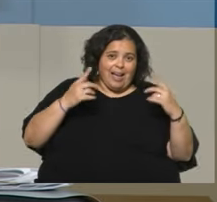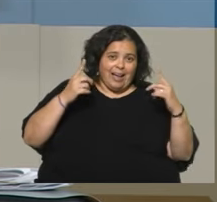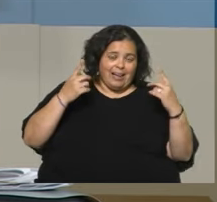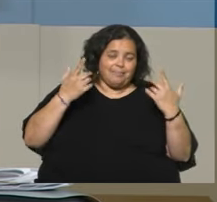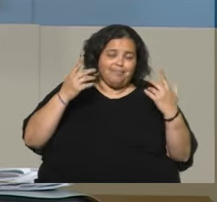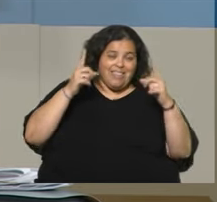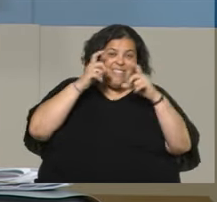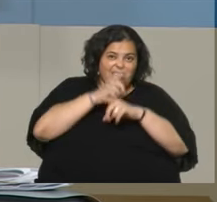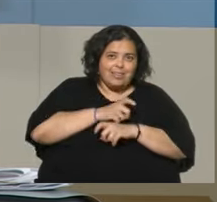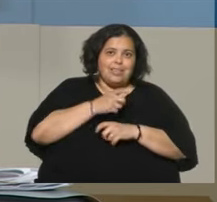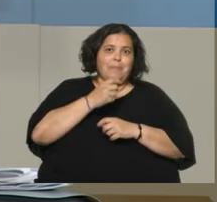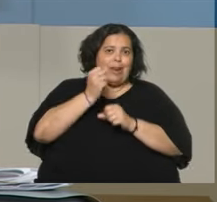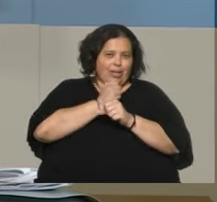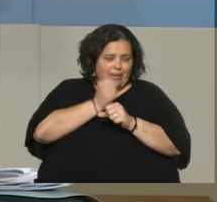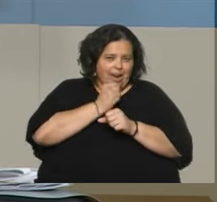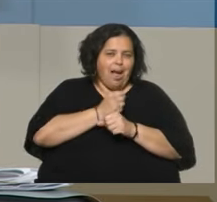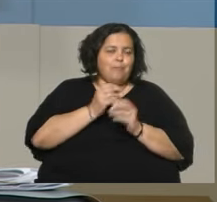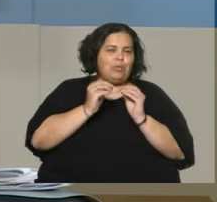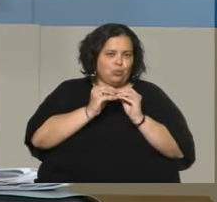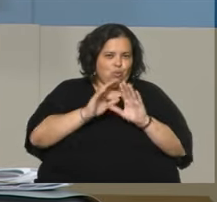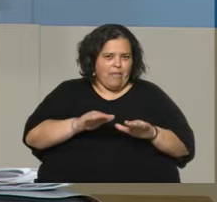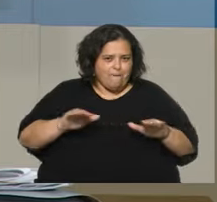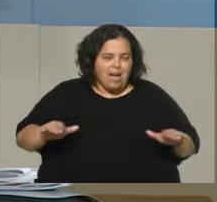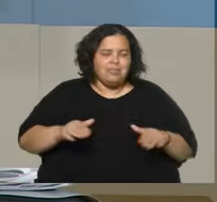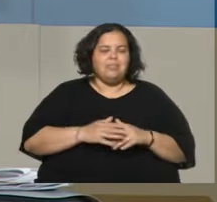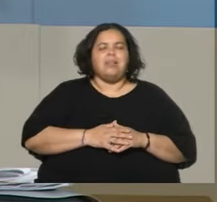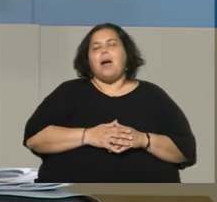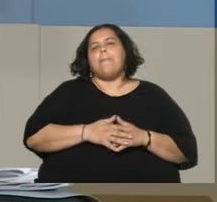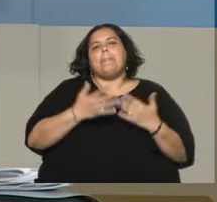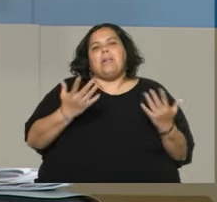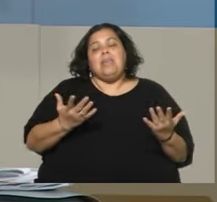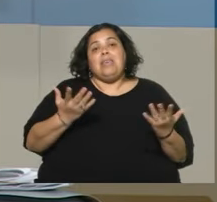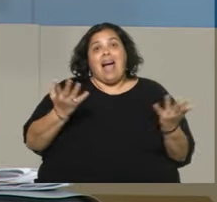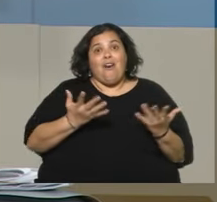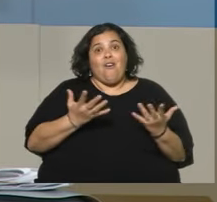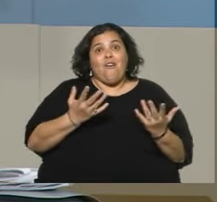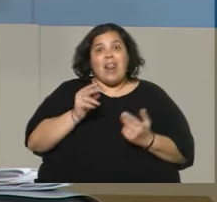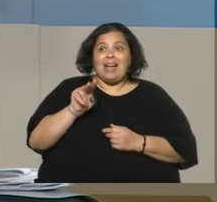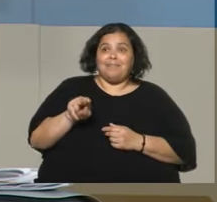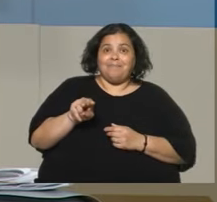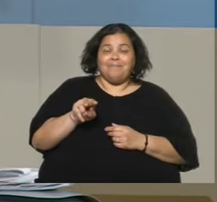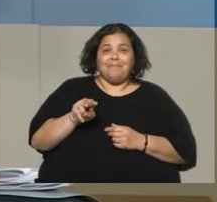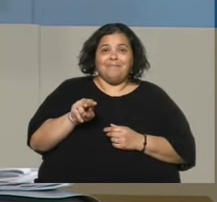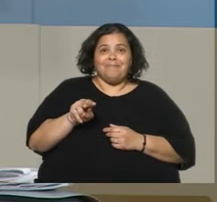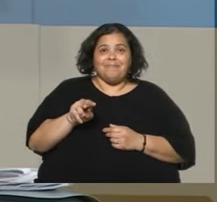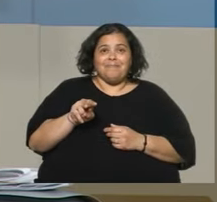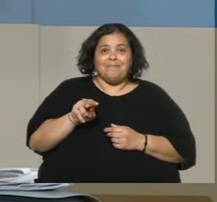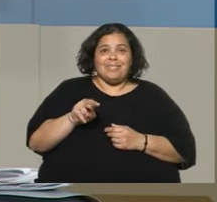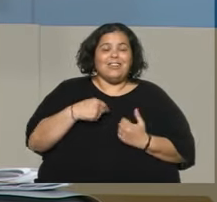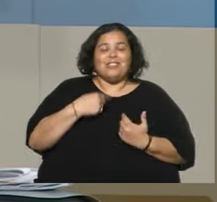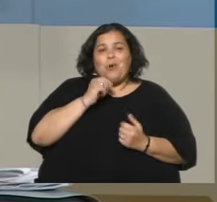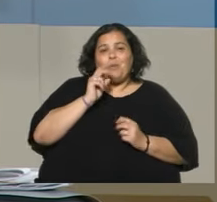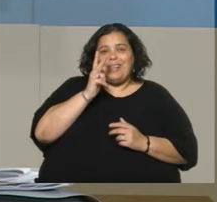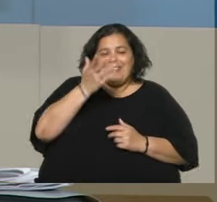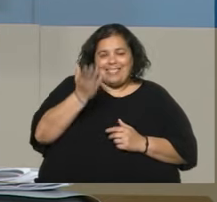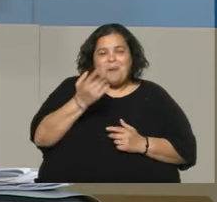quienes trabajamos en temas de infancia o integramos el sistema político y la ciudadanía. Y bueno, ahora la semblanza no estaba, no sé cómo se define